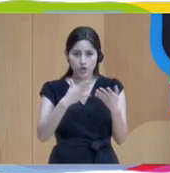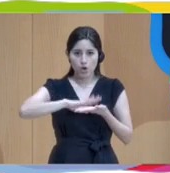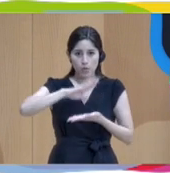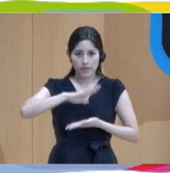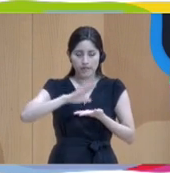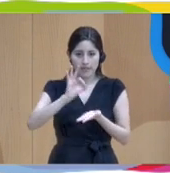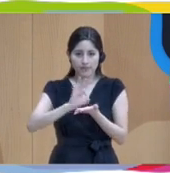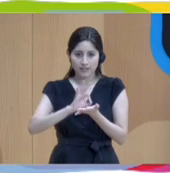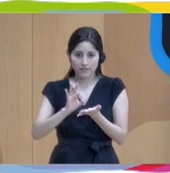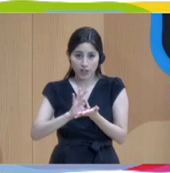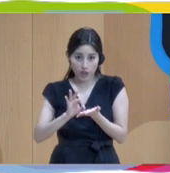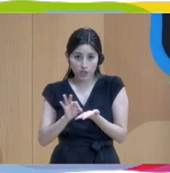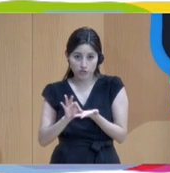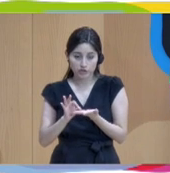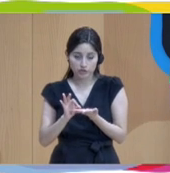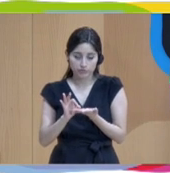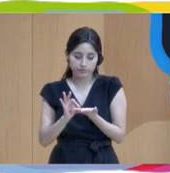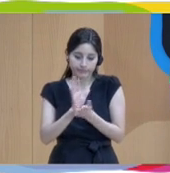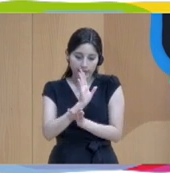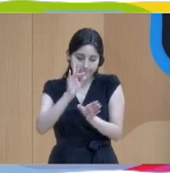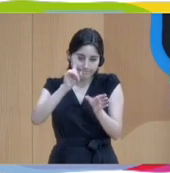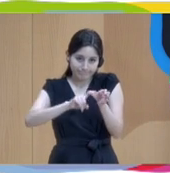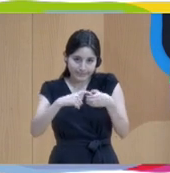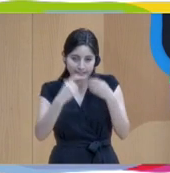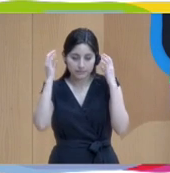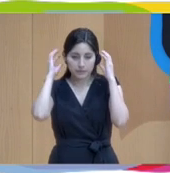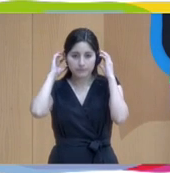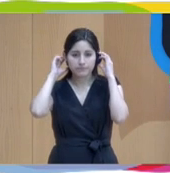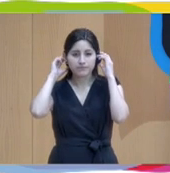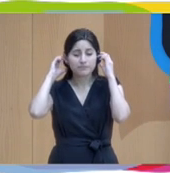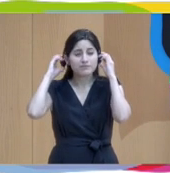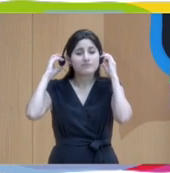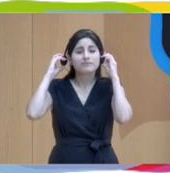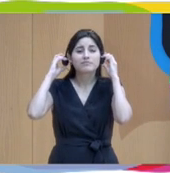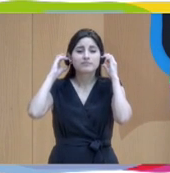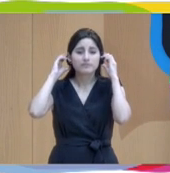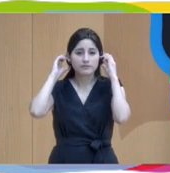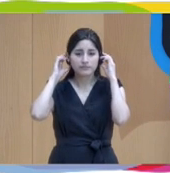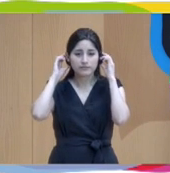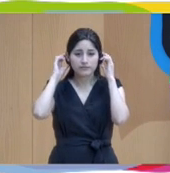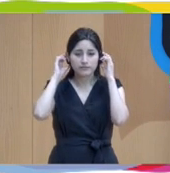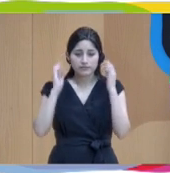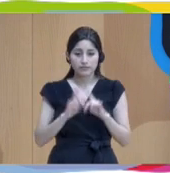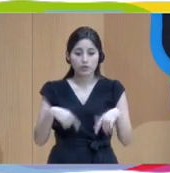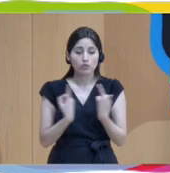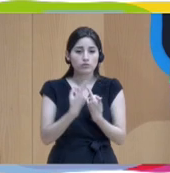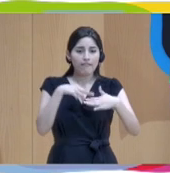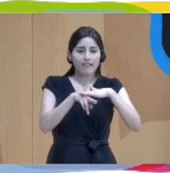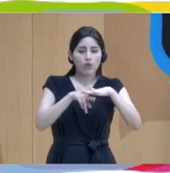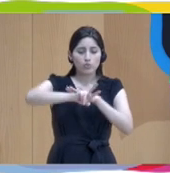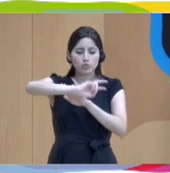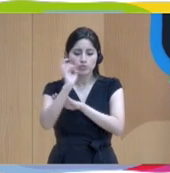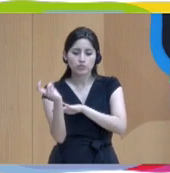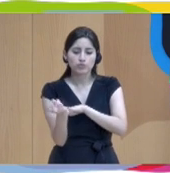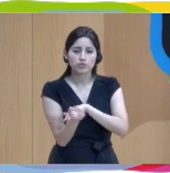de los servicios llamados a intervenir. En este año nosotros hemos investido muchos recursos para